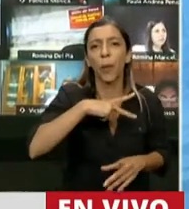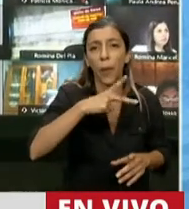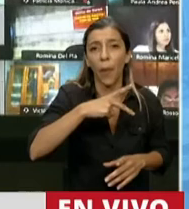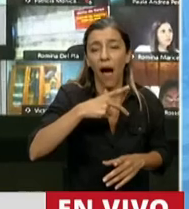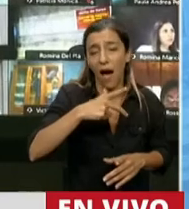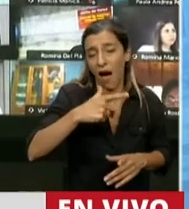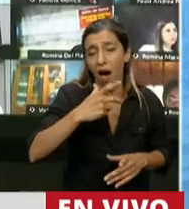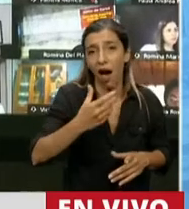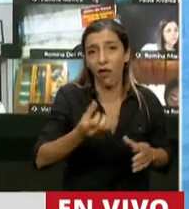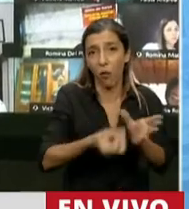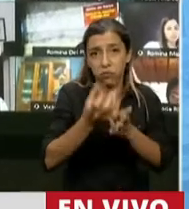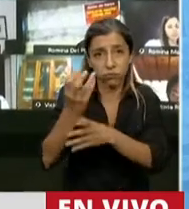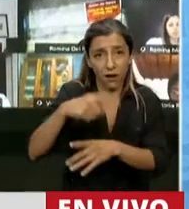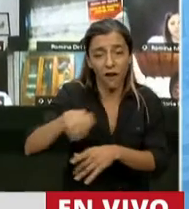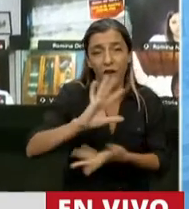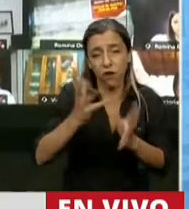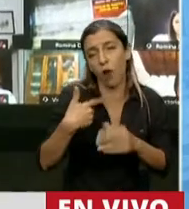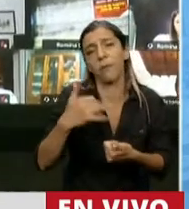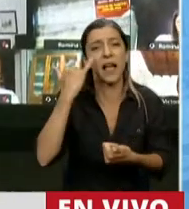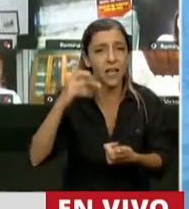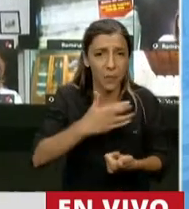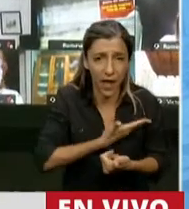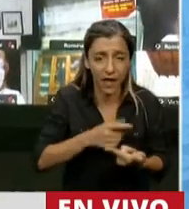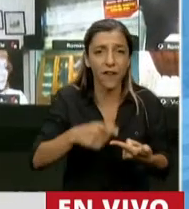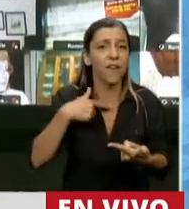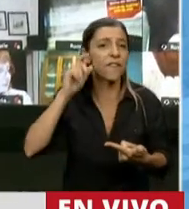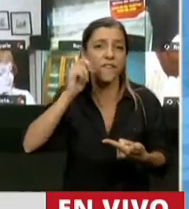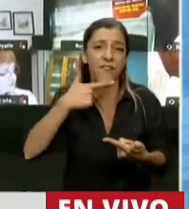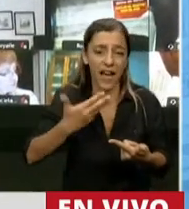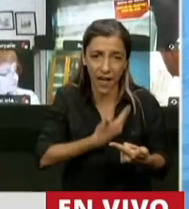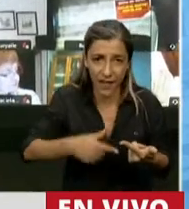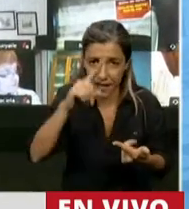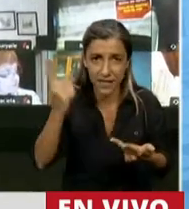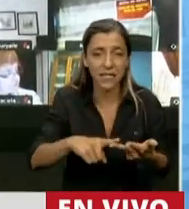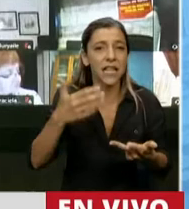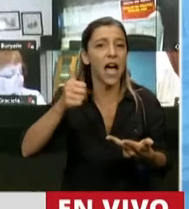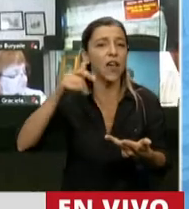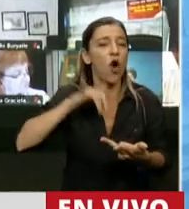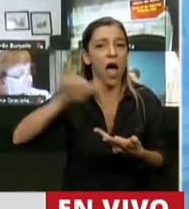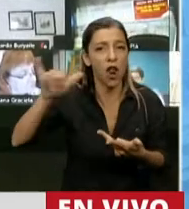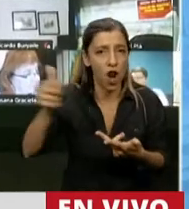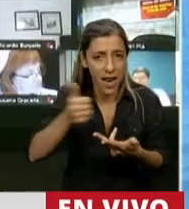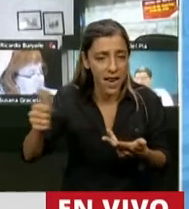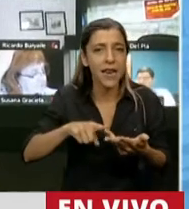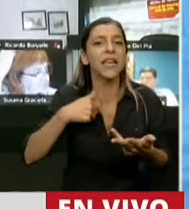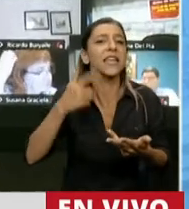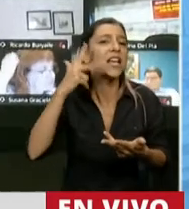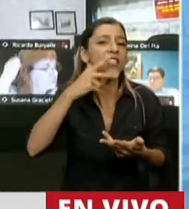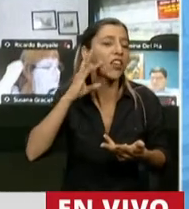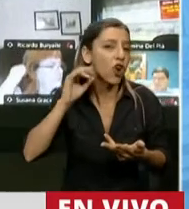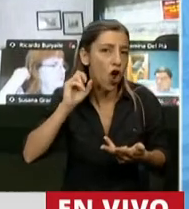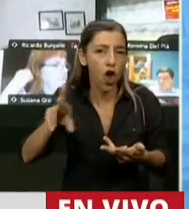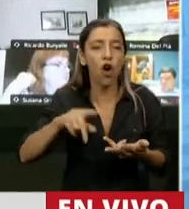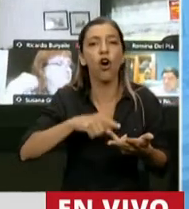privatizaron muchas más cosas. Privatizaron YPF, gas del Estado, aerolíneas, hidronor, agua y energía, obras sanitarias,